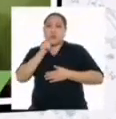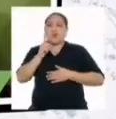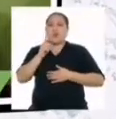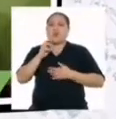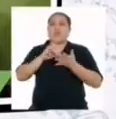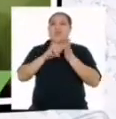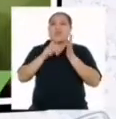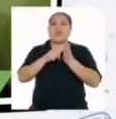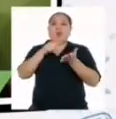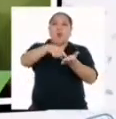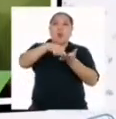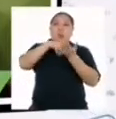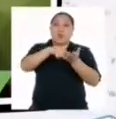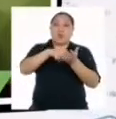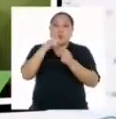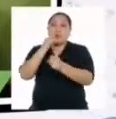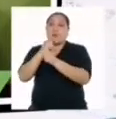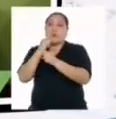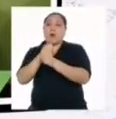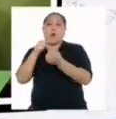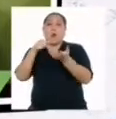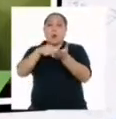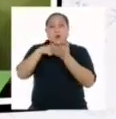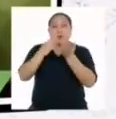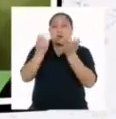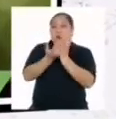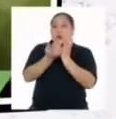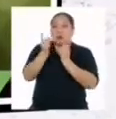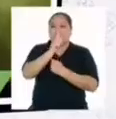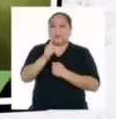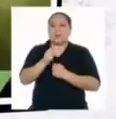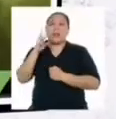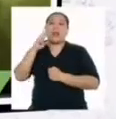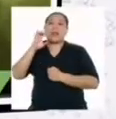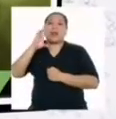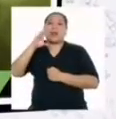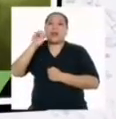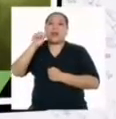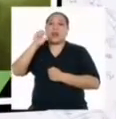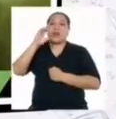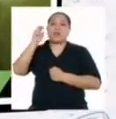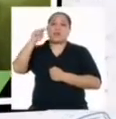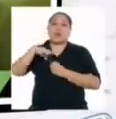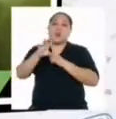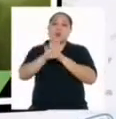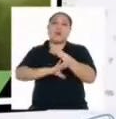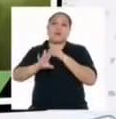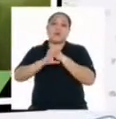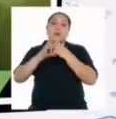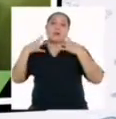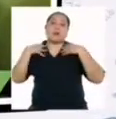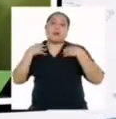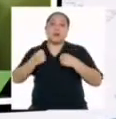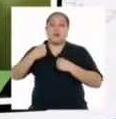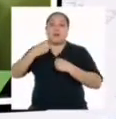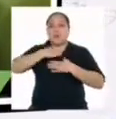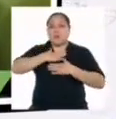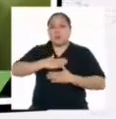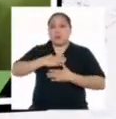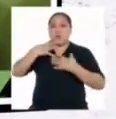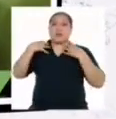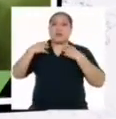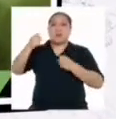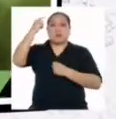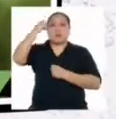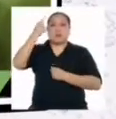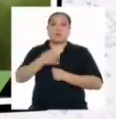obligaciones laborales o escolares. En tanto que la recreación es fundamental para la salud física y mental.